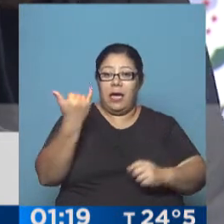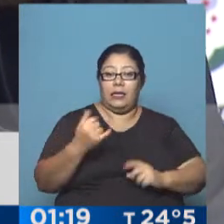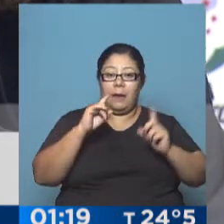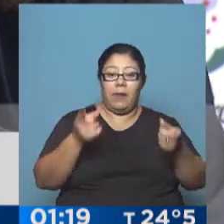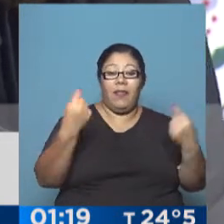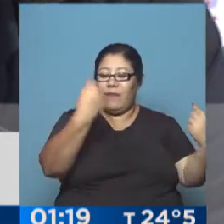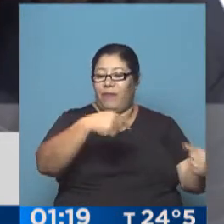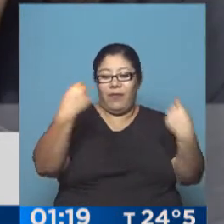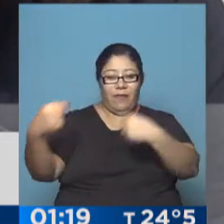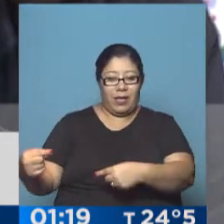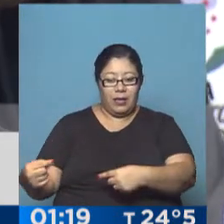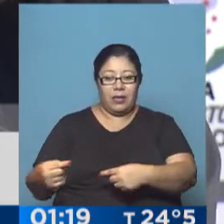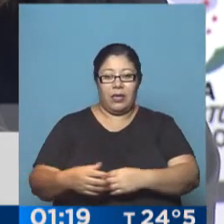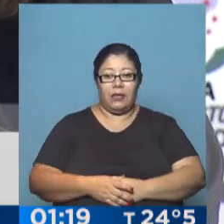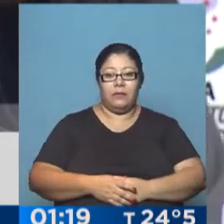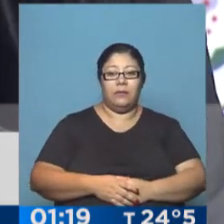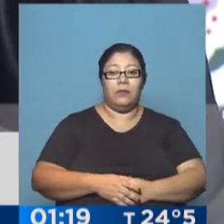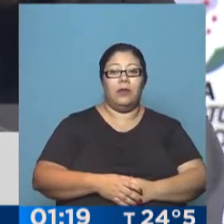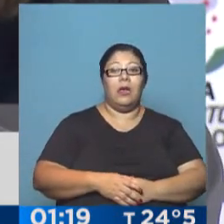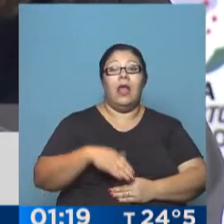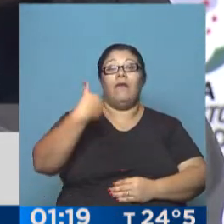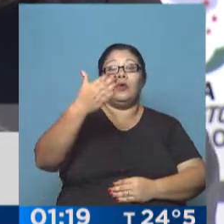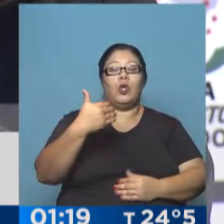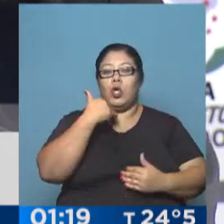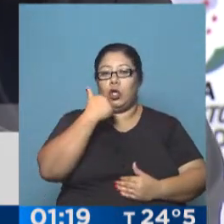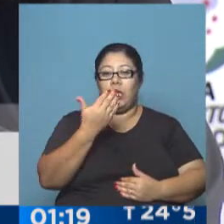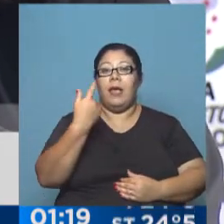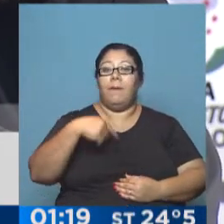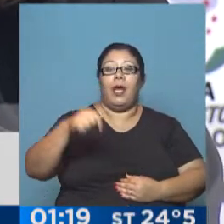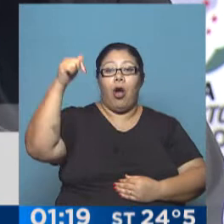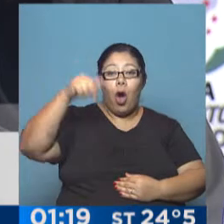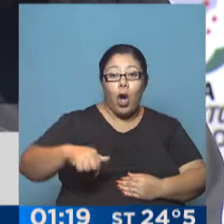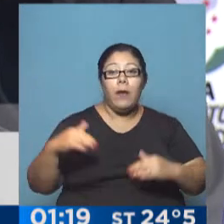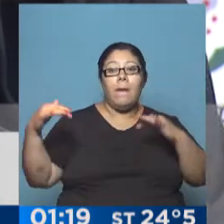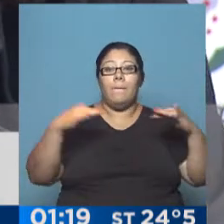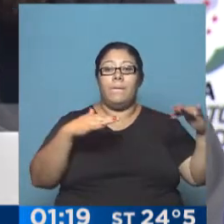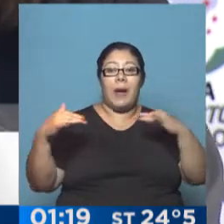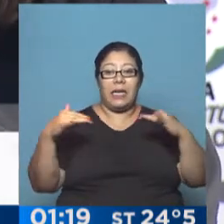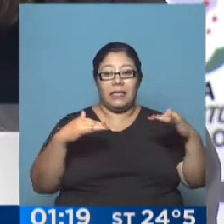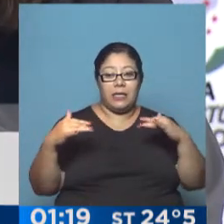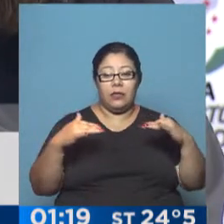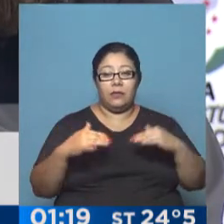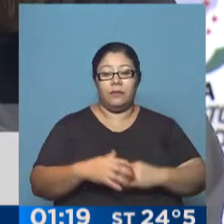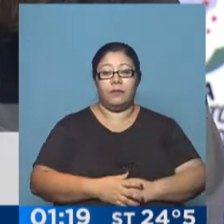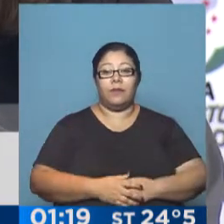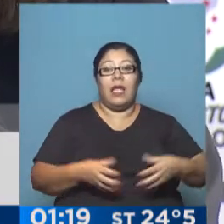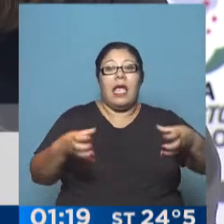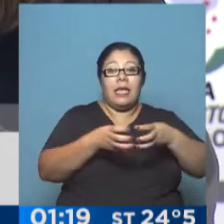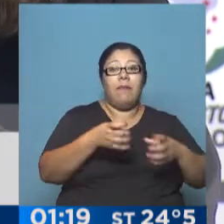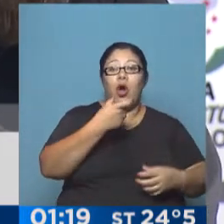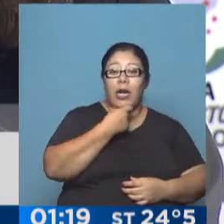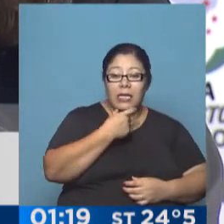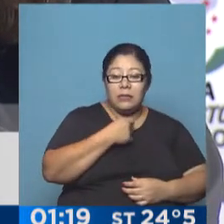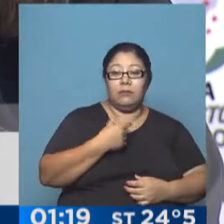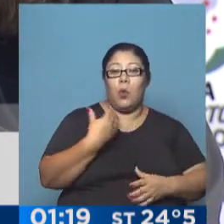Lo que pasará en el futuro nunca se sabe. Pero en el partido de hoy, sobre todo en el primer tiempo, no hubo equivalencias.